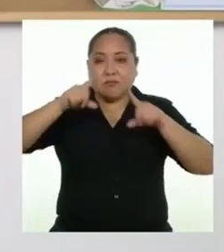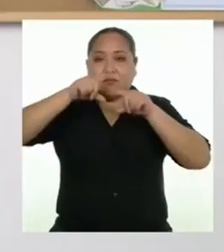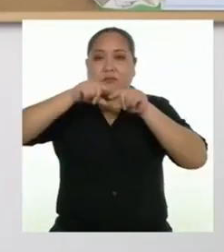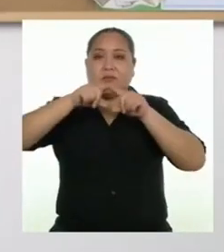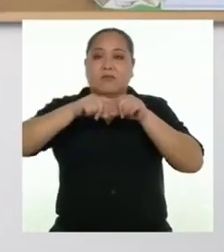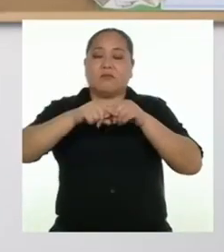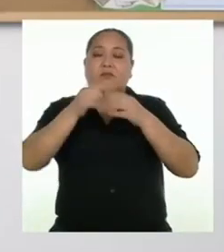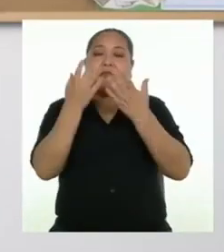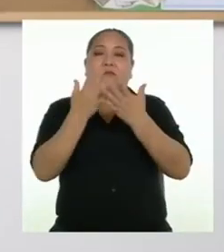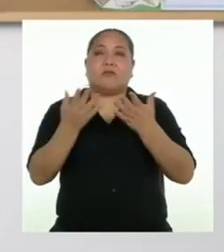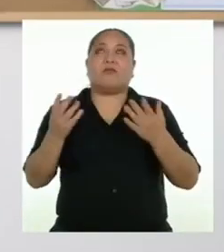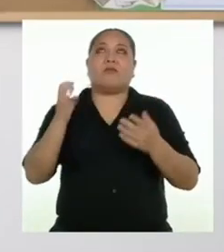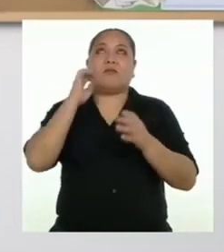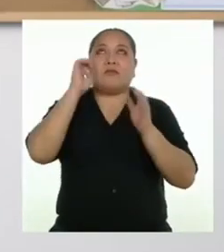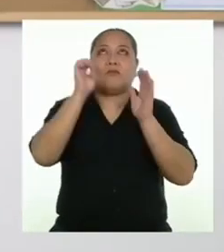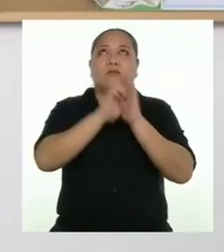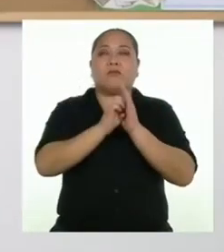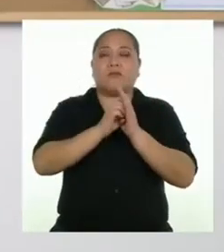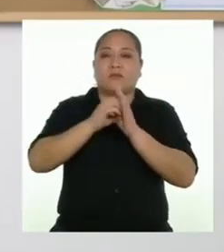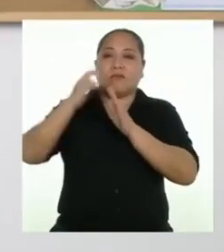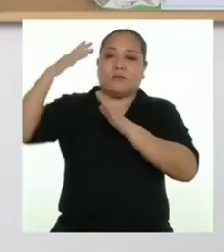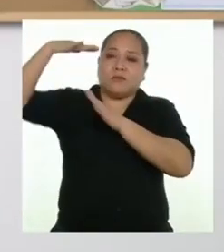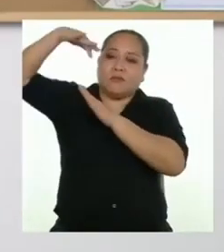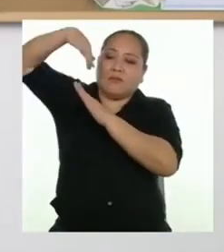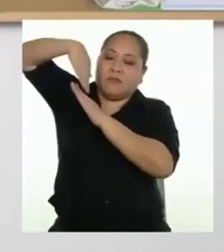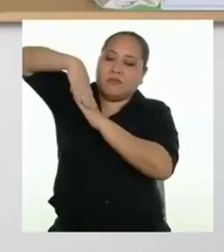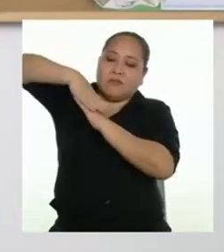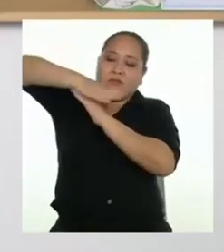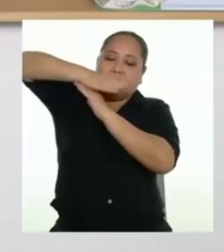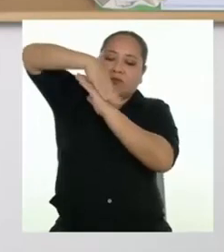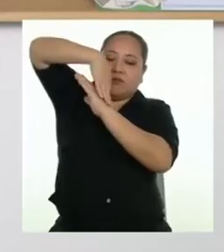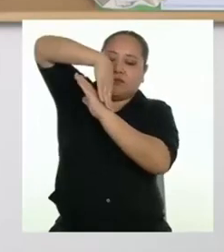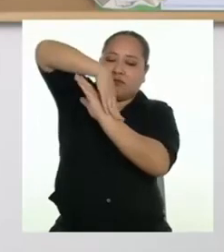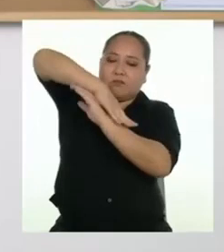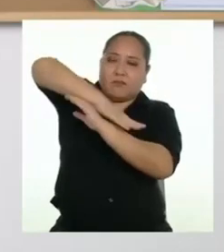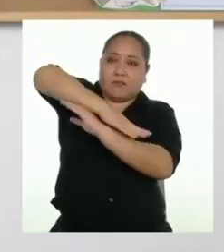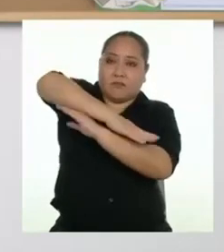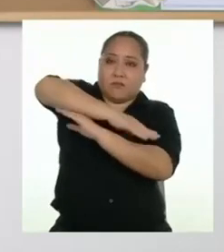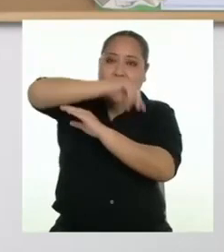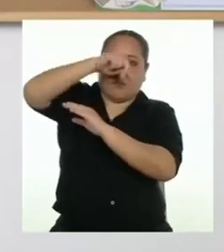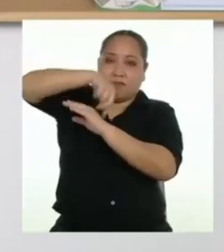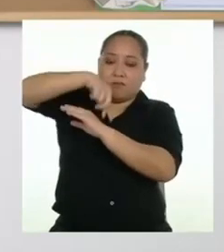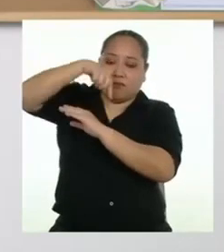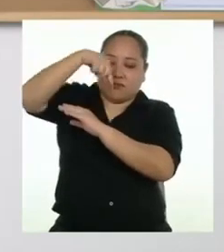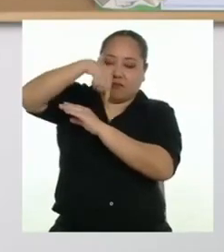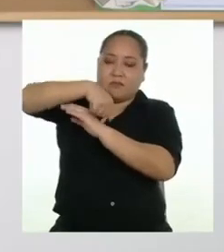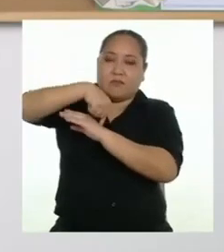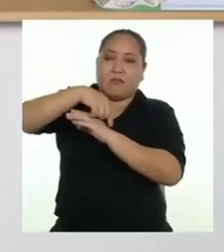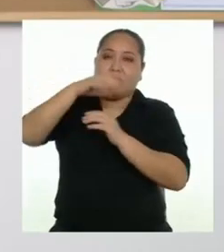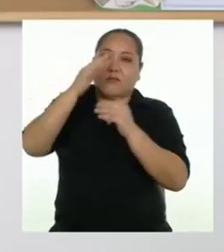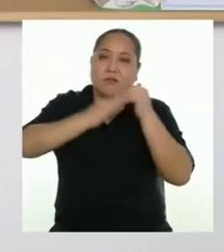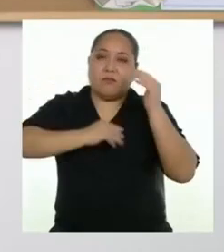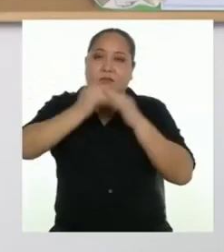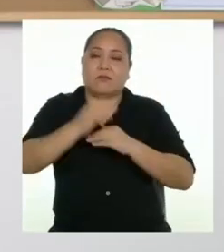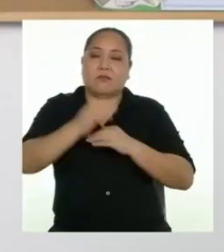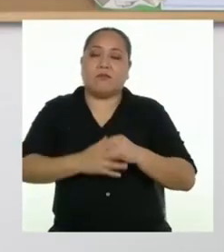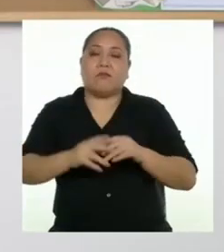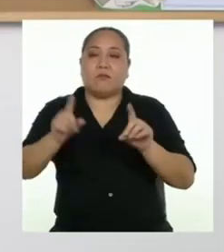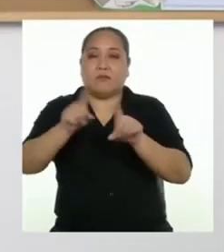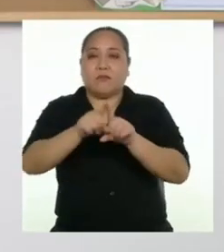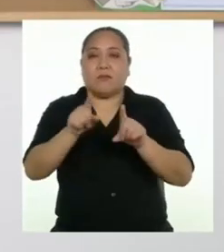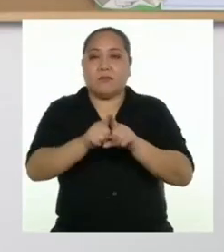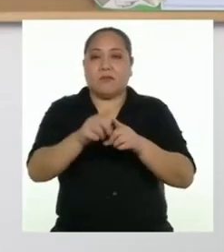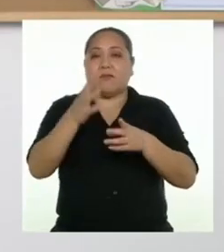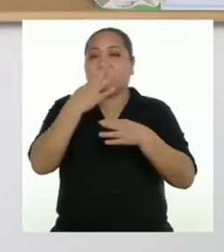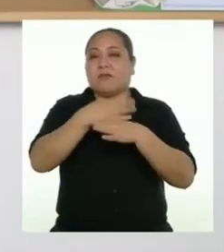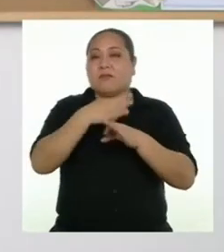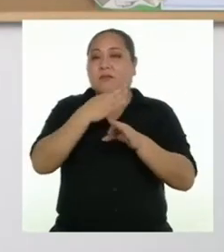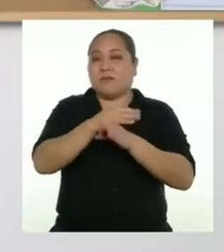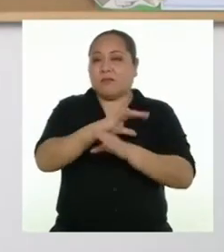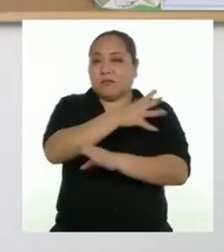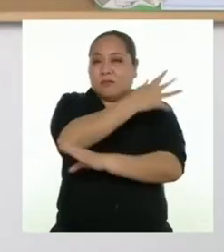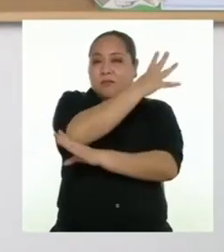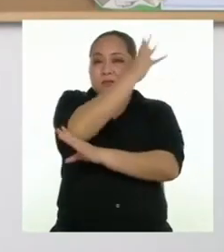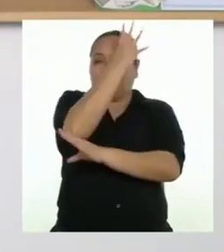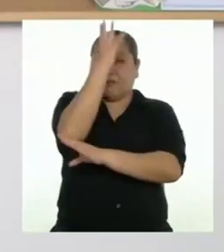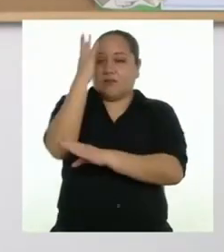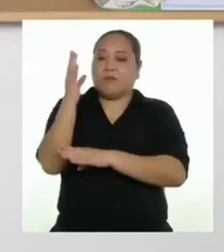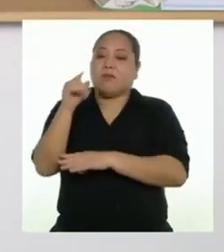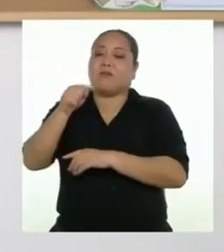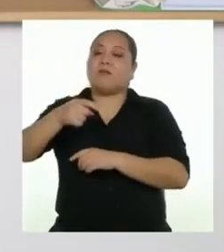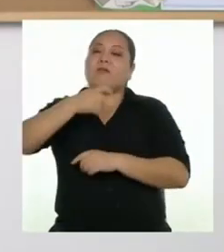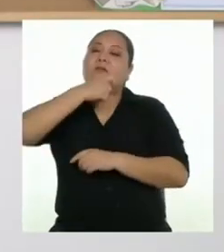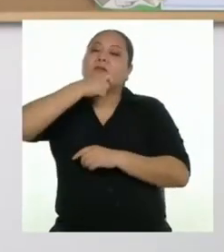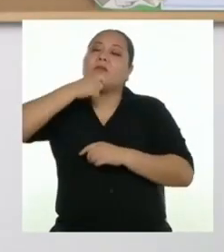factores como el grado de inclinación de las laderas del cerro donde se van a construir. También del nivel de deforestación y